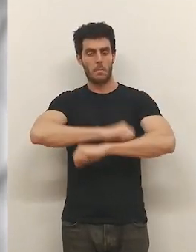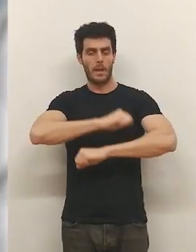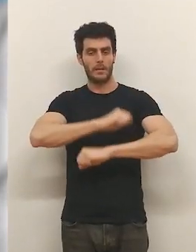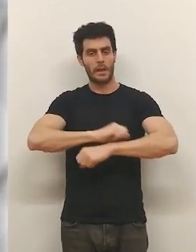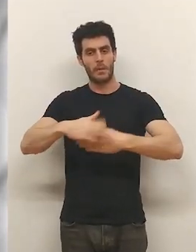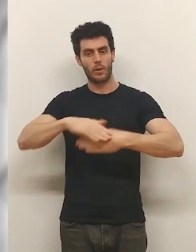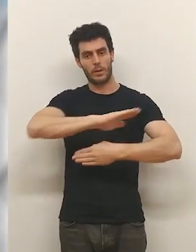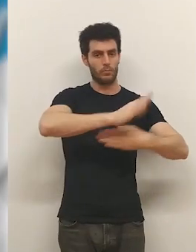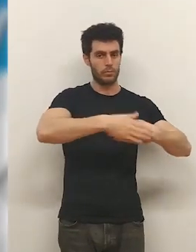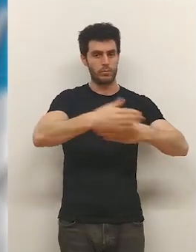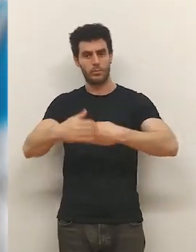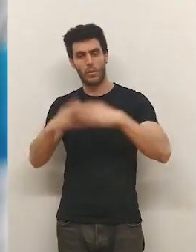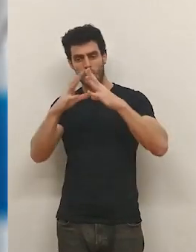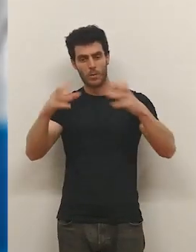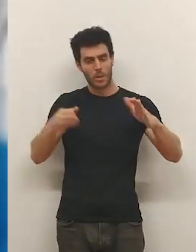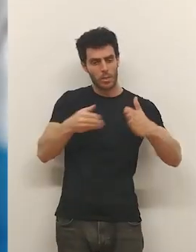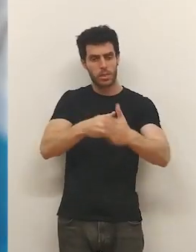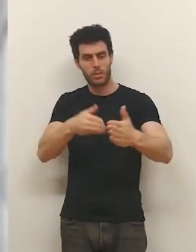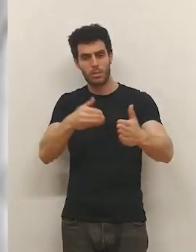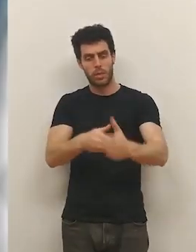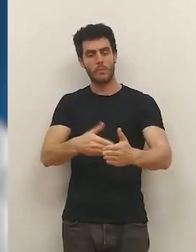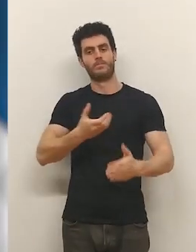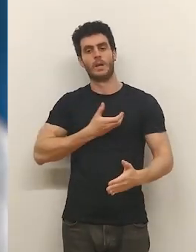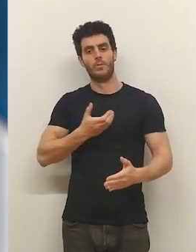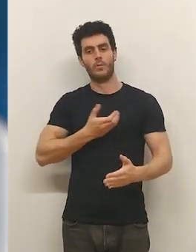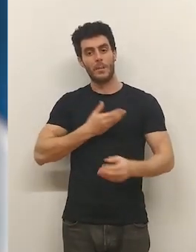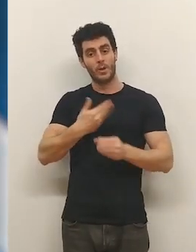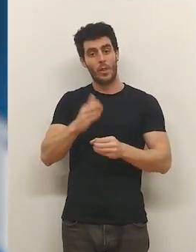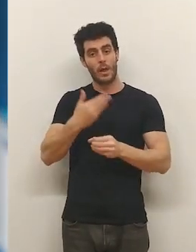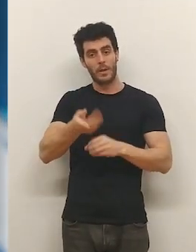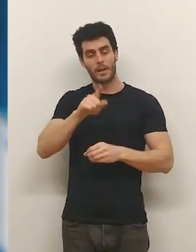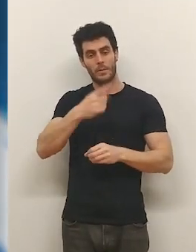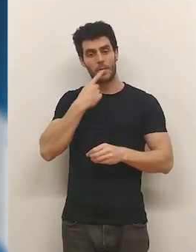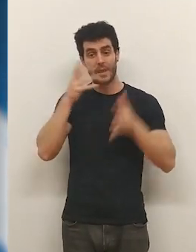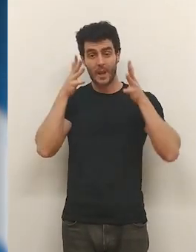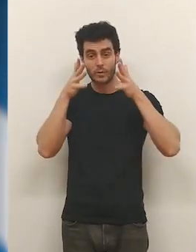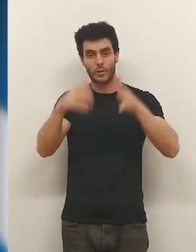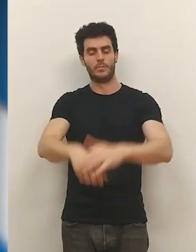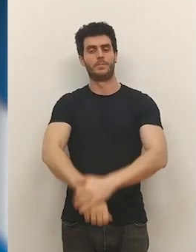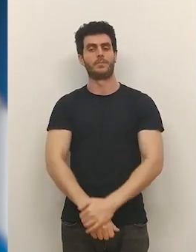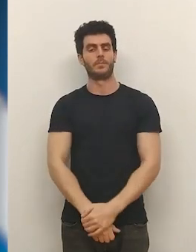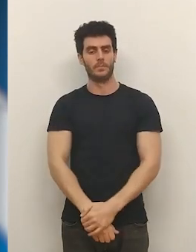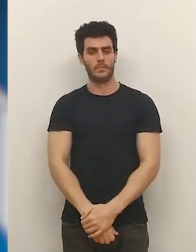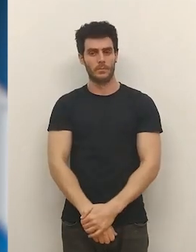cierre las puertas y ventanas... ...para evitar que entre humo... ...desde el consistorio de Cervera... ...también lanzan esta recomendación.